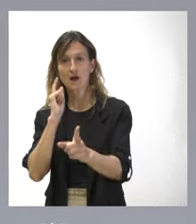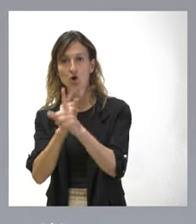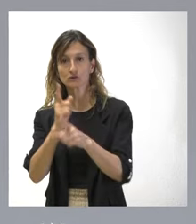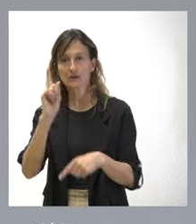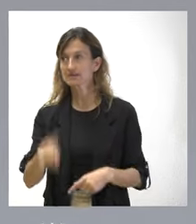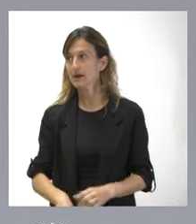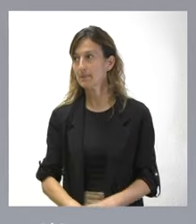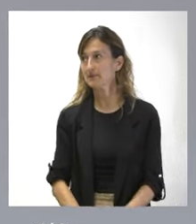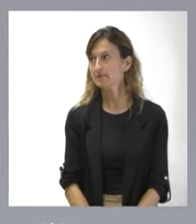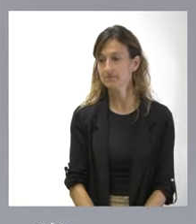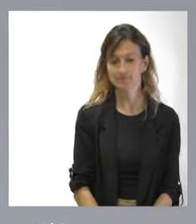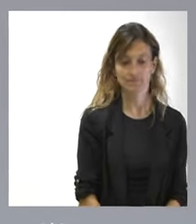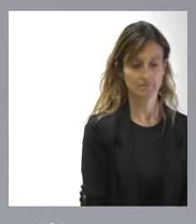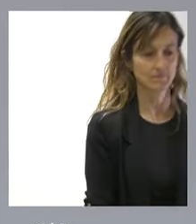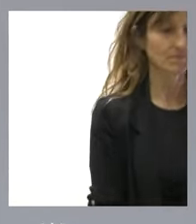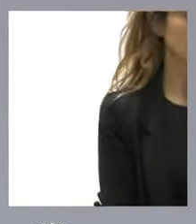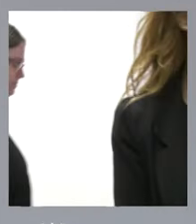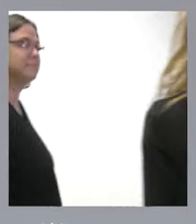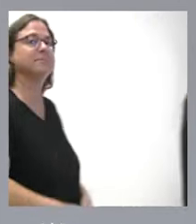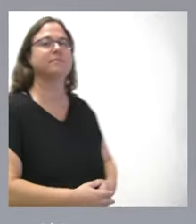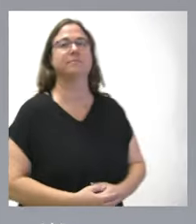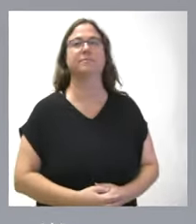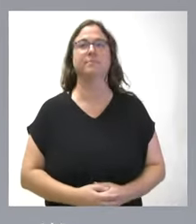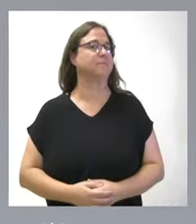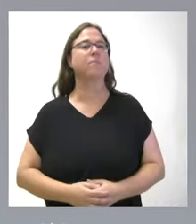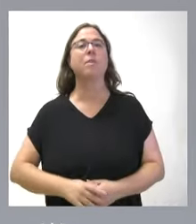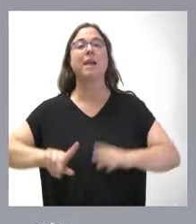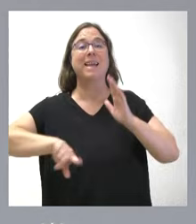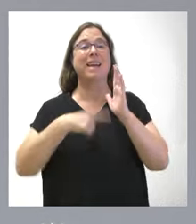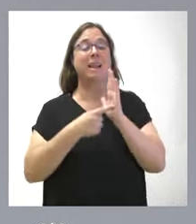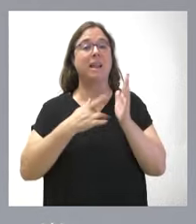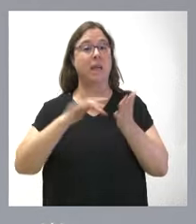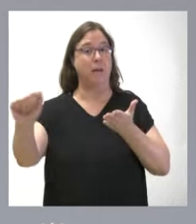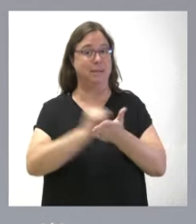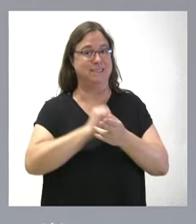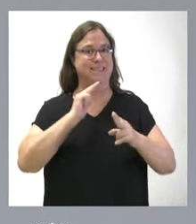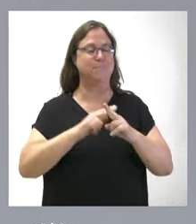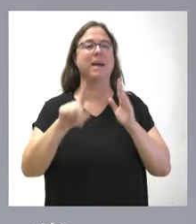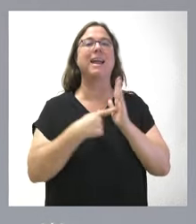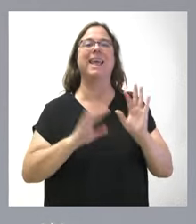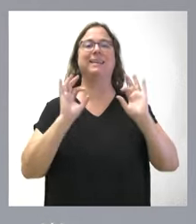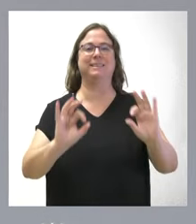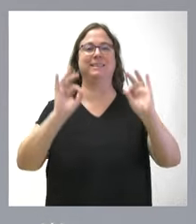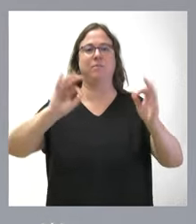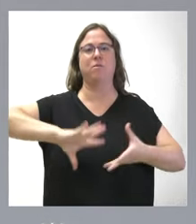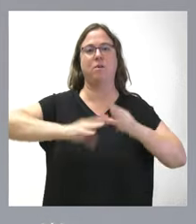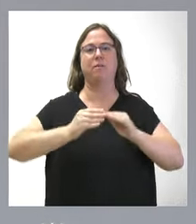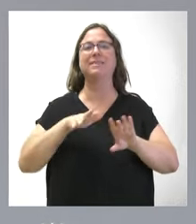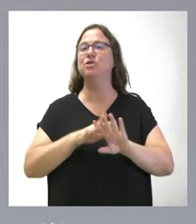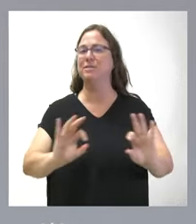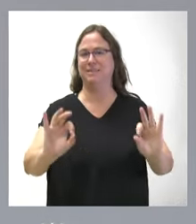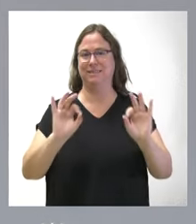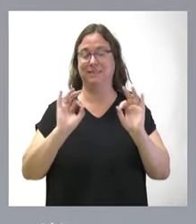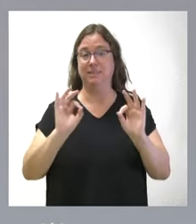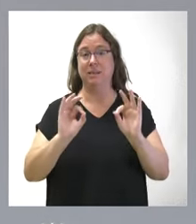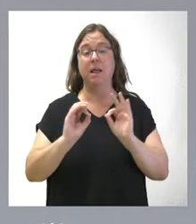La propia ley de amnistía, ya les he dicho, que se califica como ley singular, que regula y se aplica en un hecho concreto. Bueno, pues en